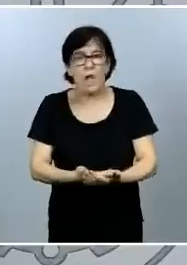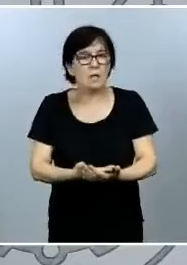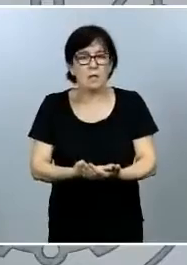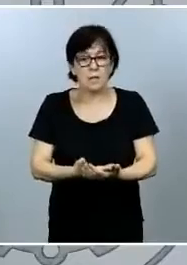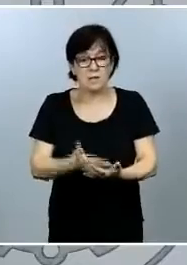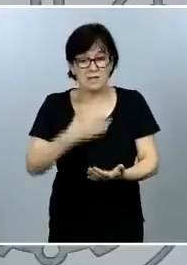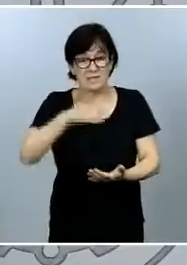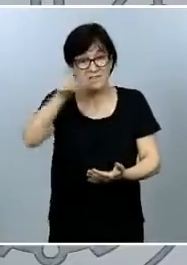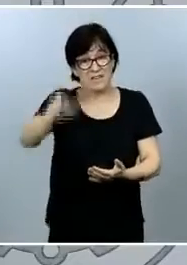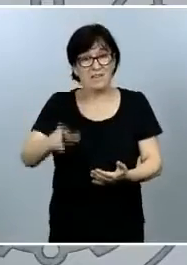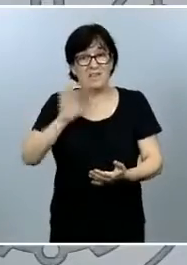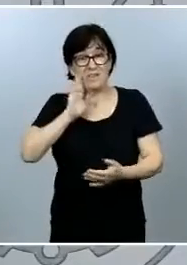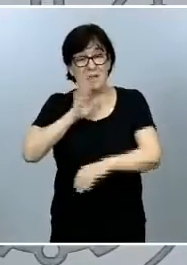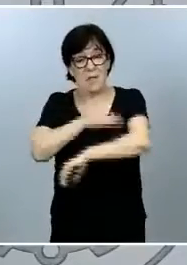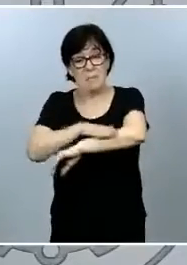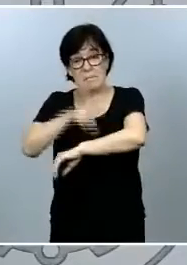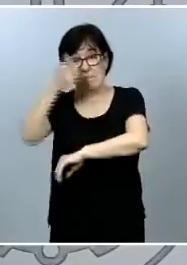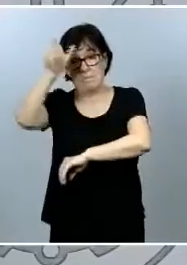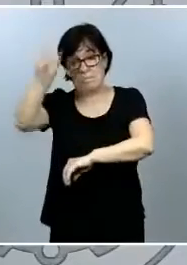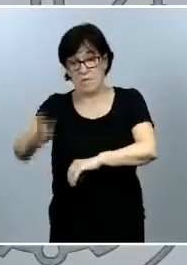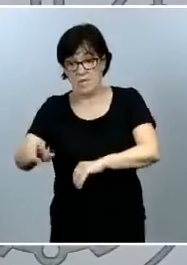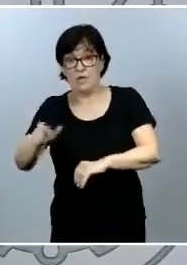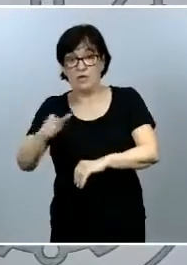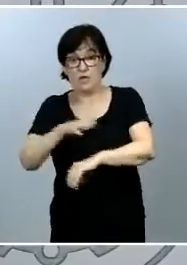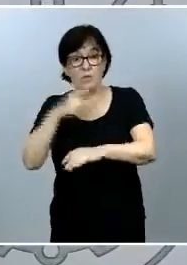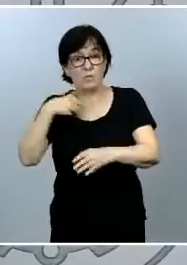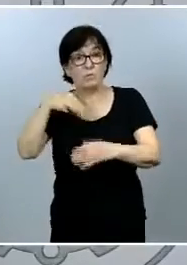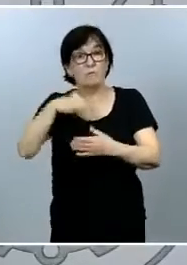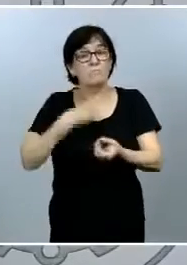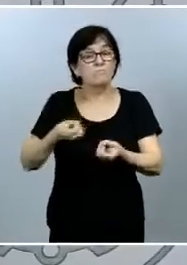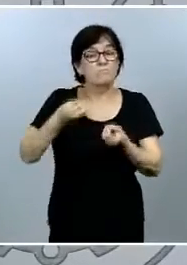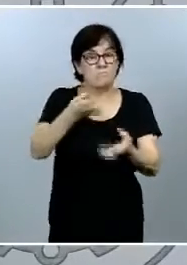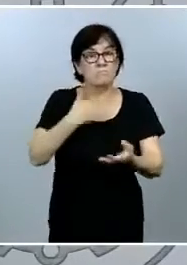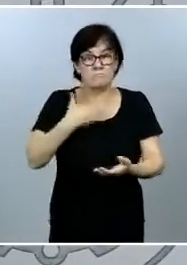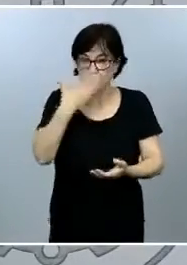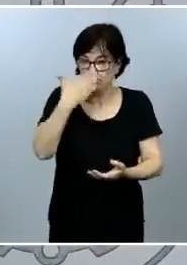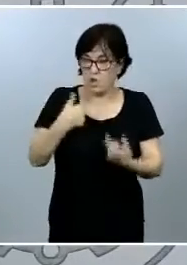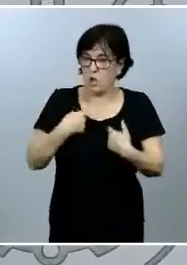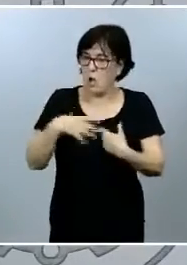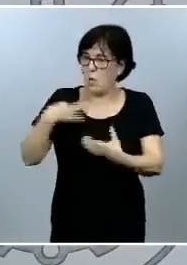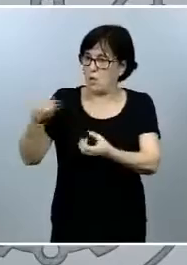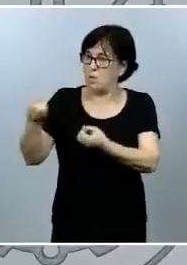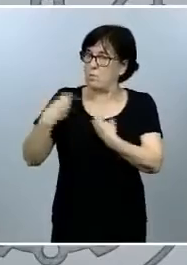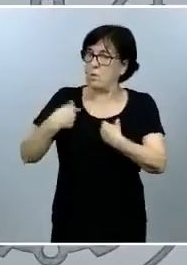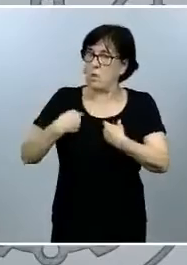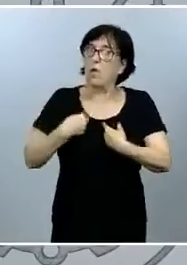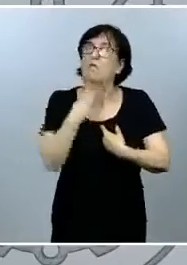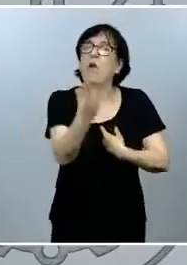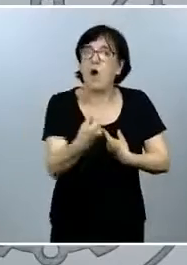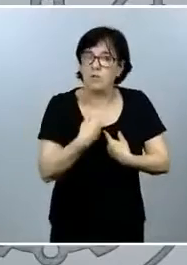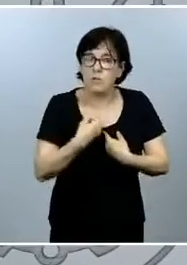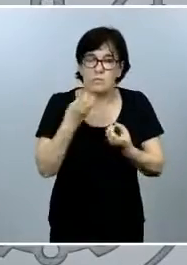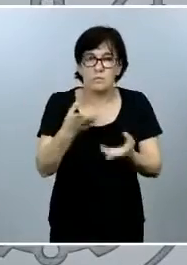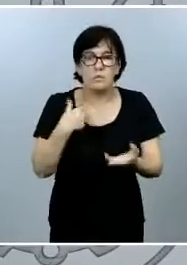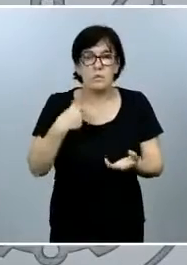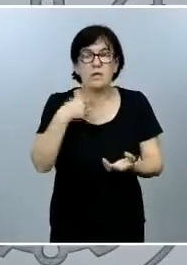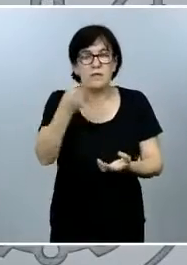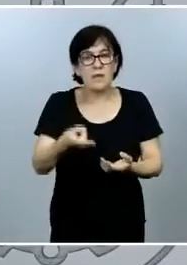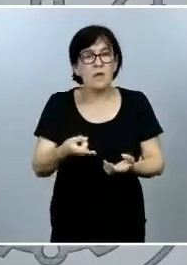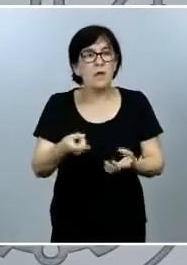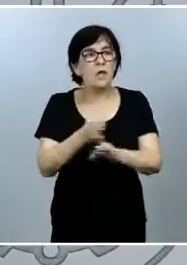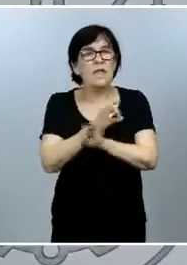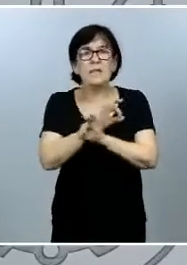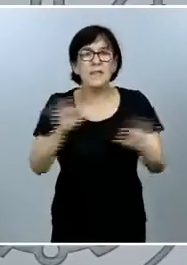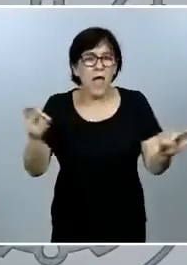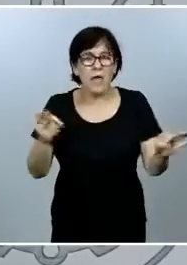ministro Marlaska expresó porque lo hizo delante mía y por eso puedo hacerme eco de sus palabras él transmitió que nada tiene